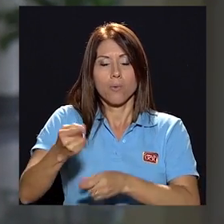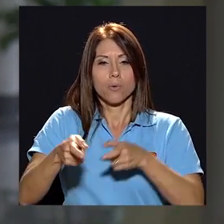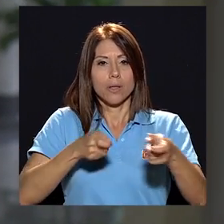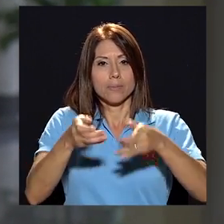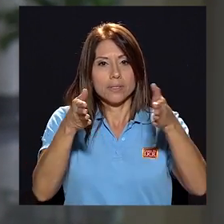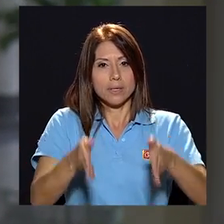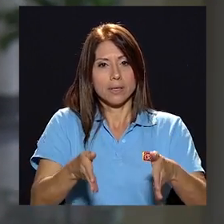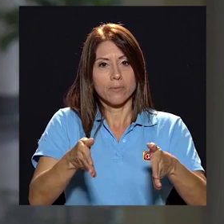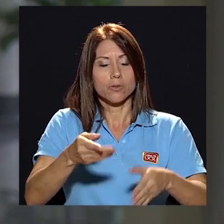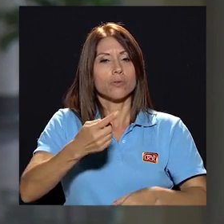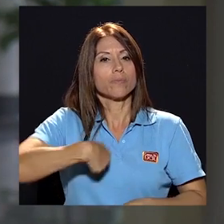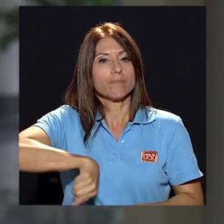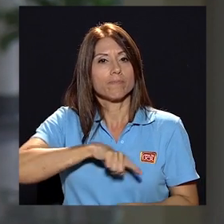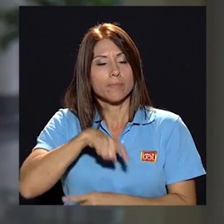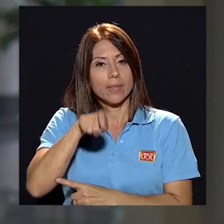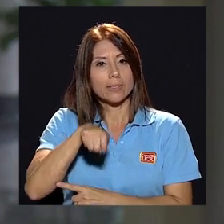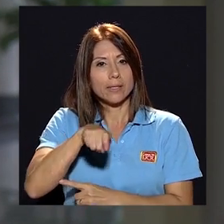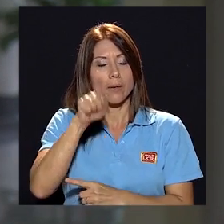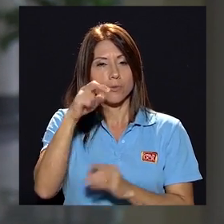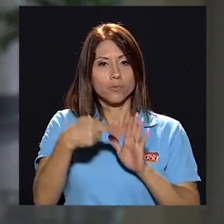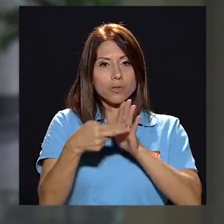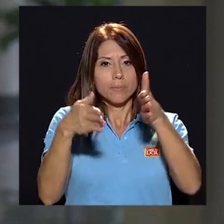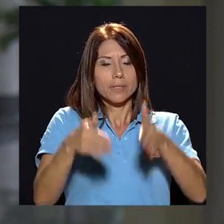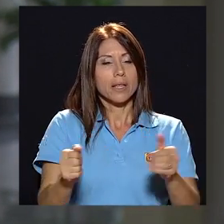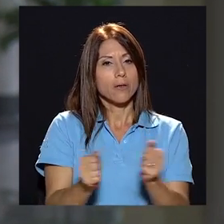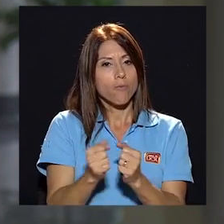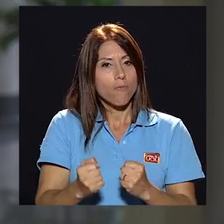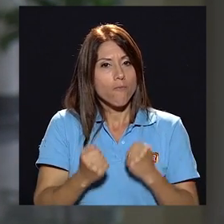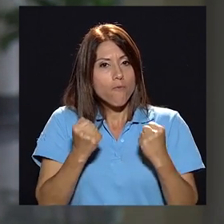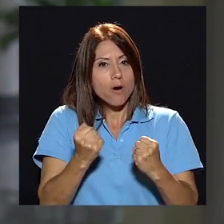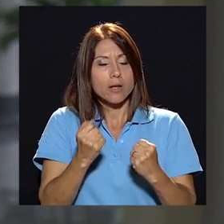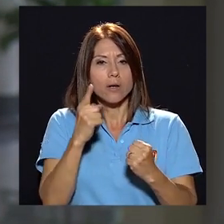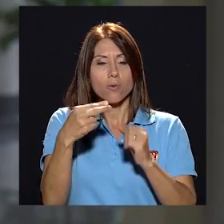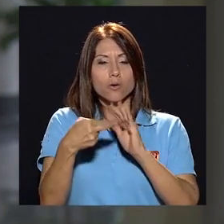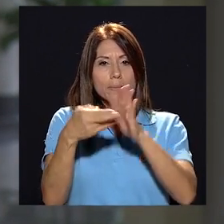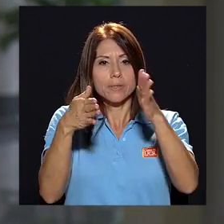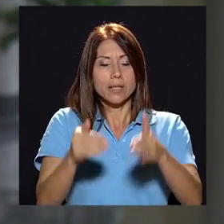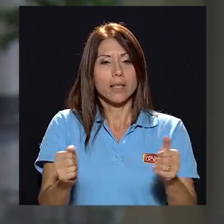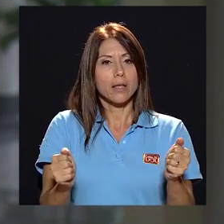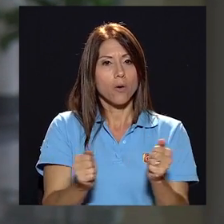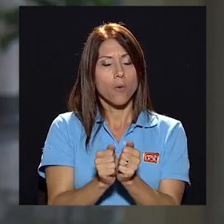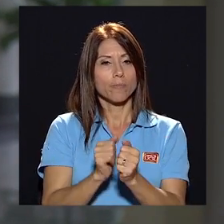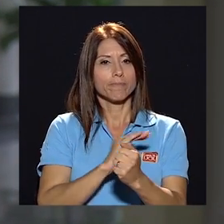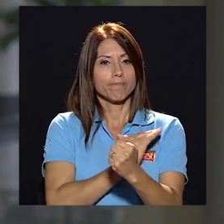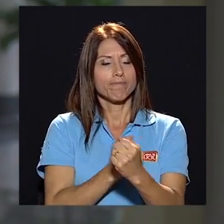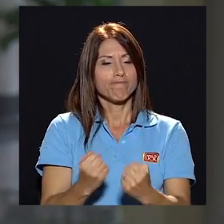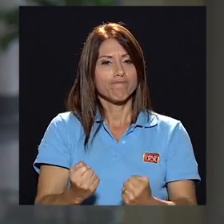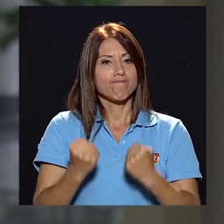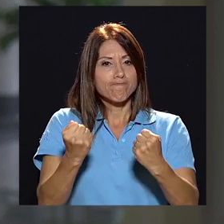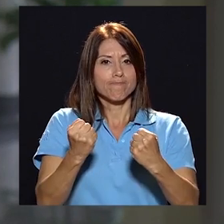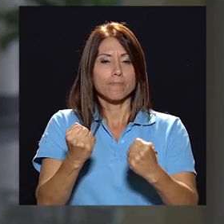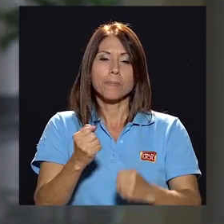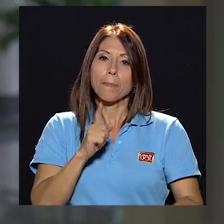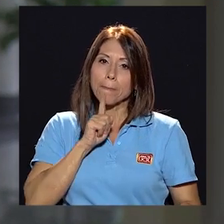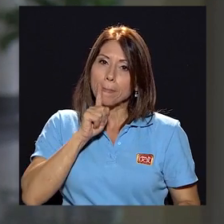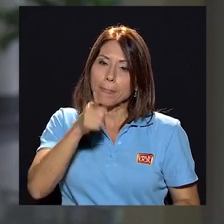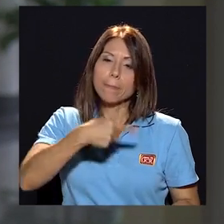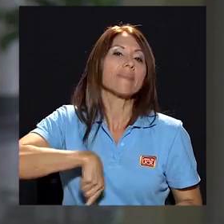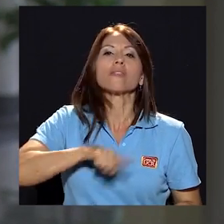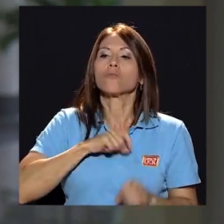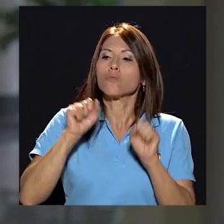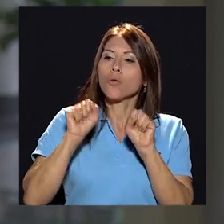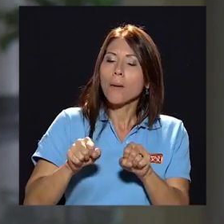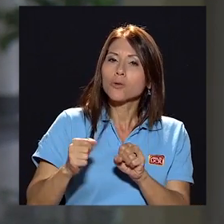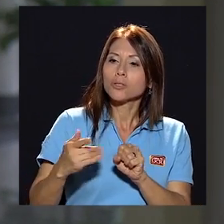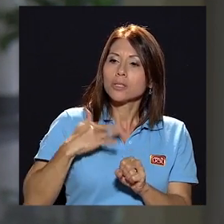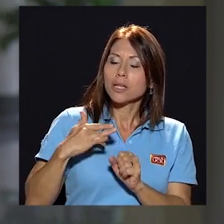administrativos necesitamos un representante con fuerza un representante con vitalidad que efectivamente lo